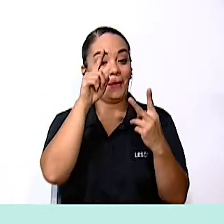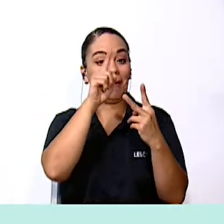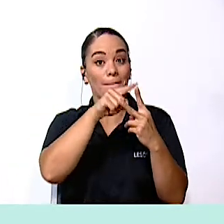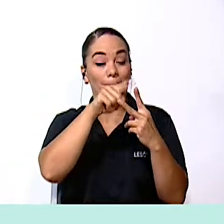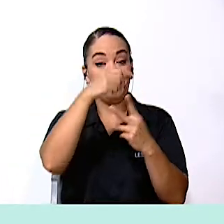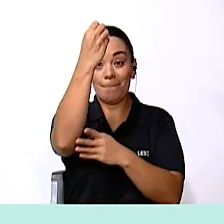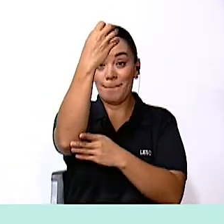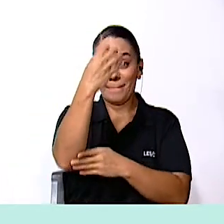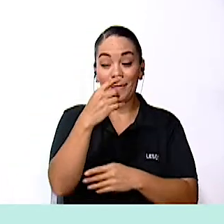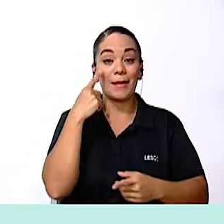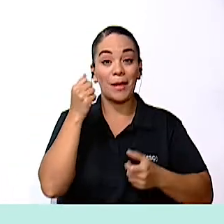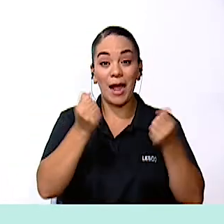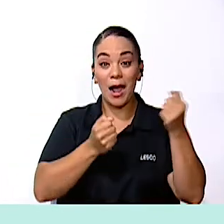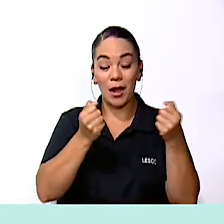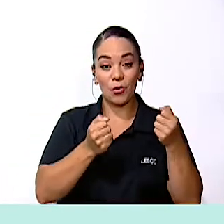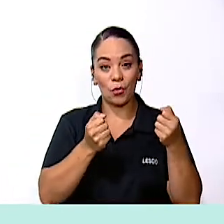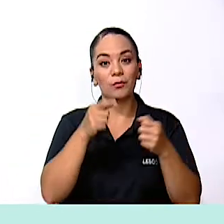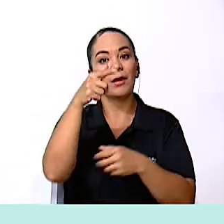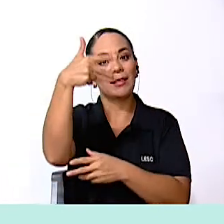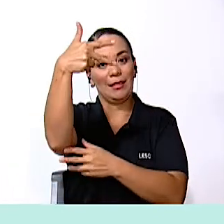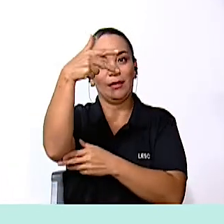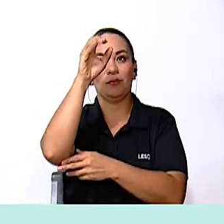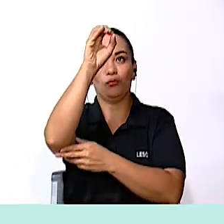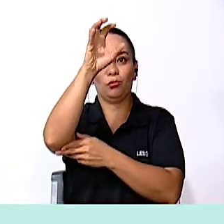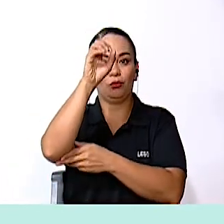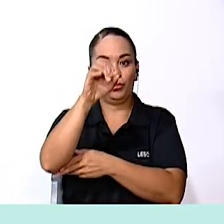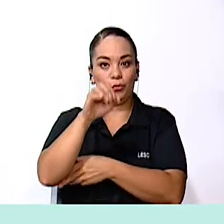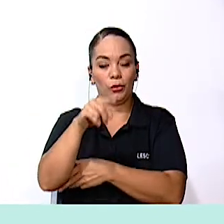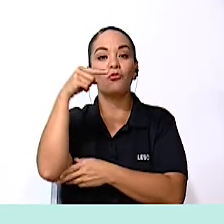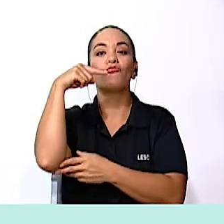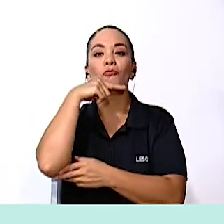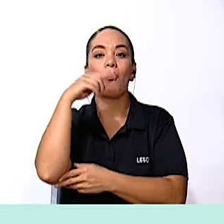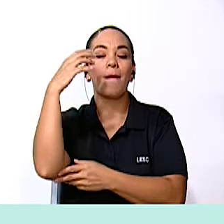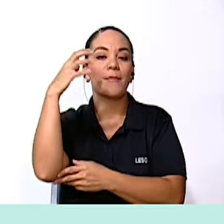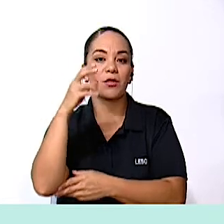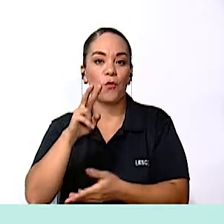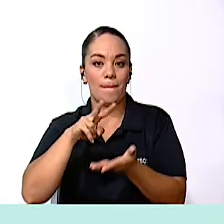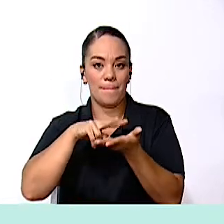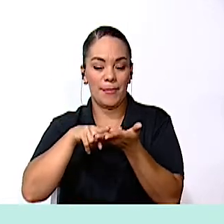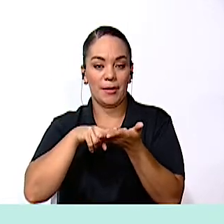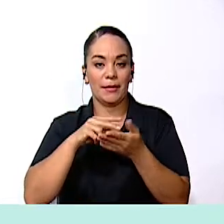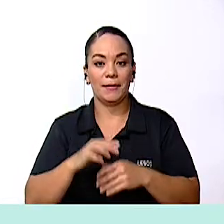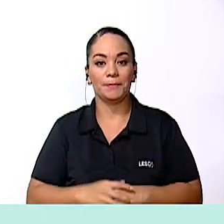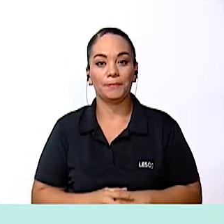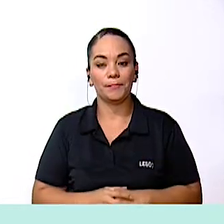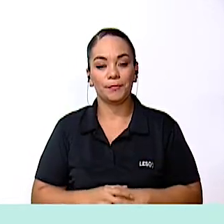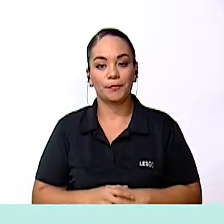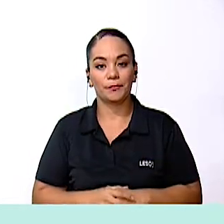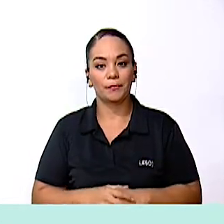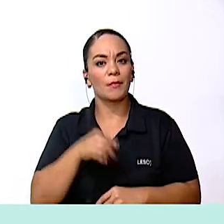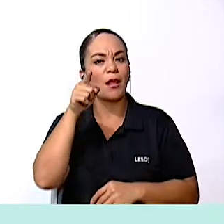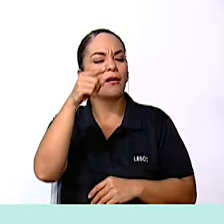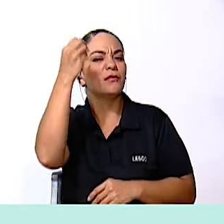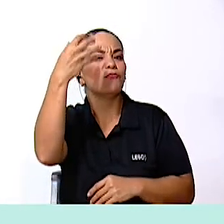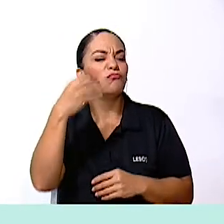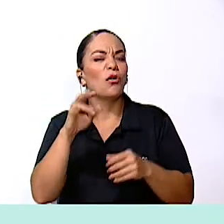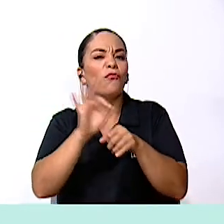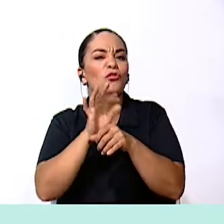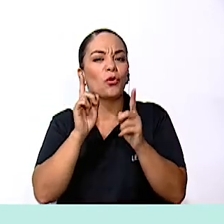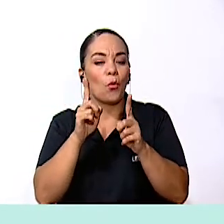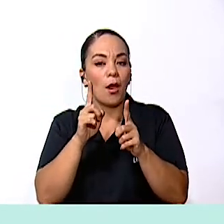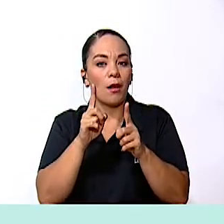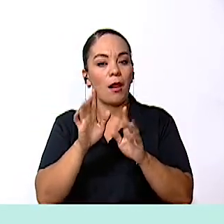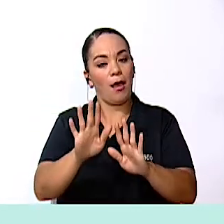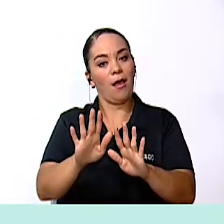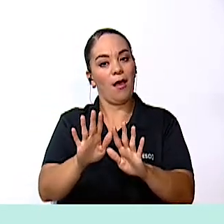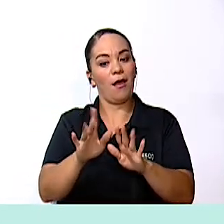Es un dispositivo Con un juego de tres luces Rojo, amarillo y verde Y tiene como función Regular el tránsito